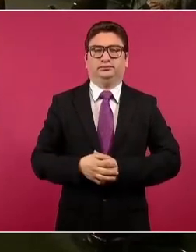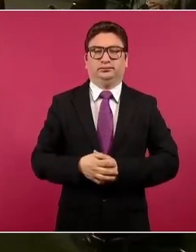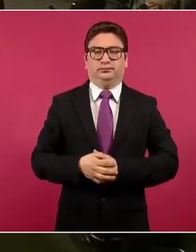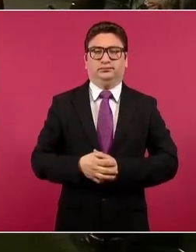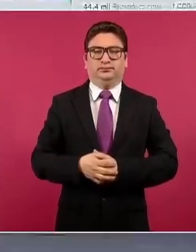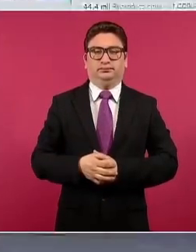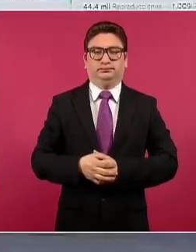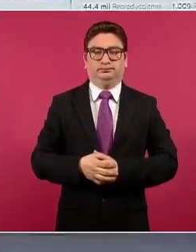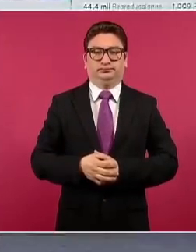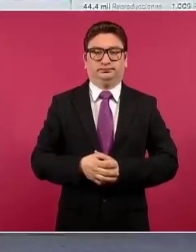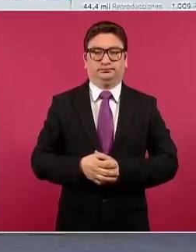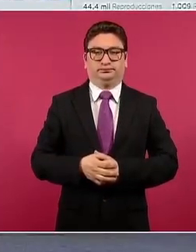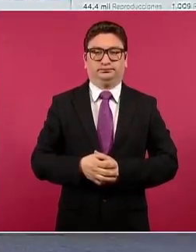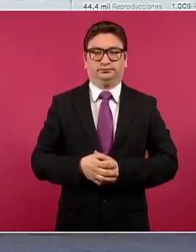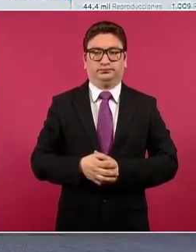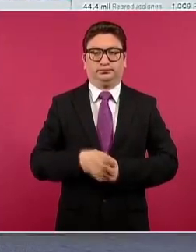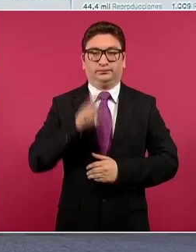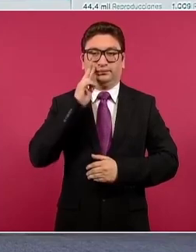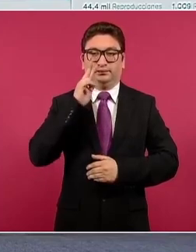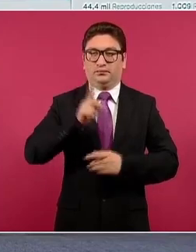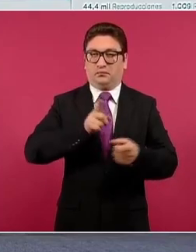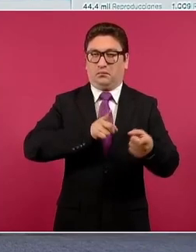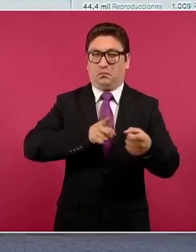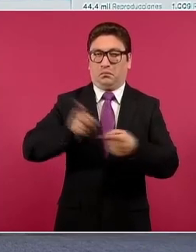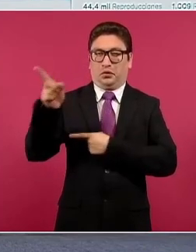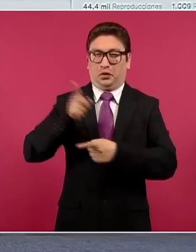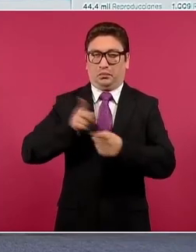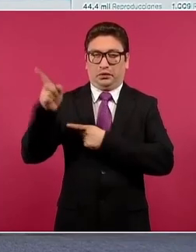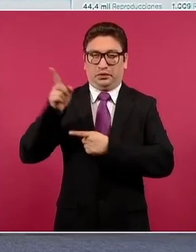lanza ahí una indirecta.